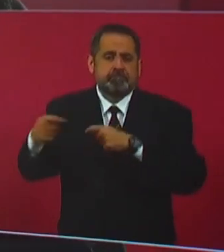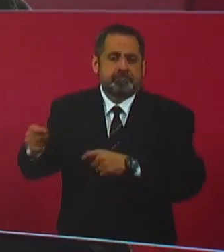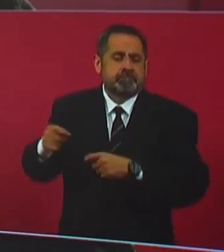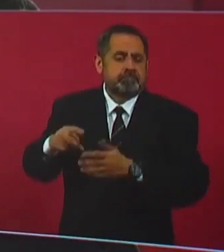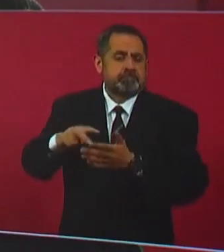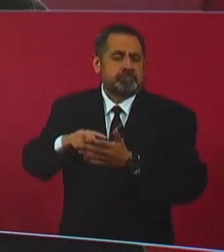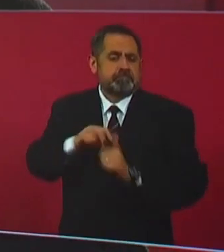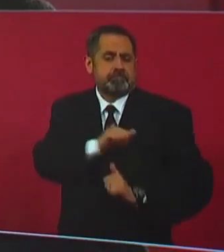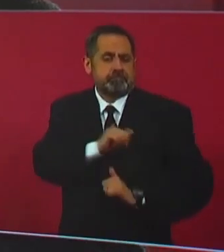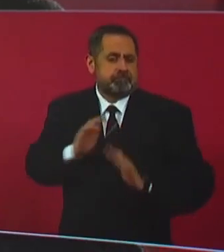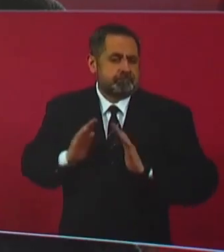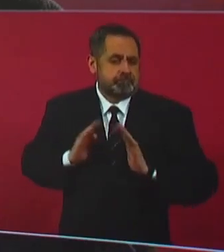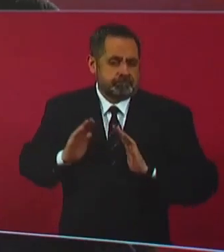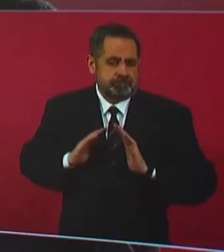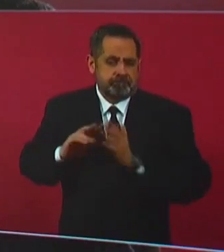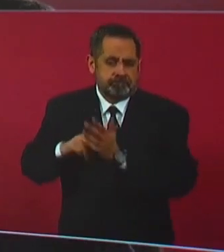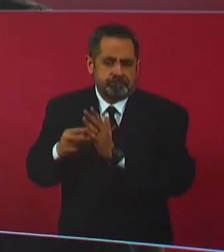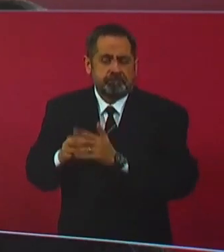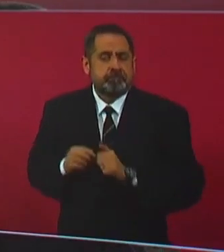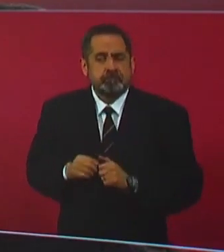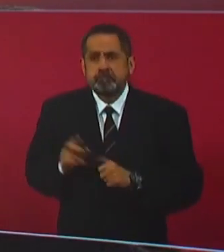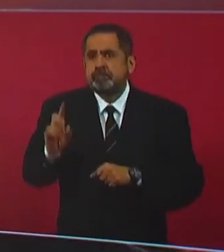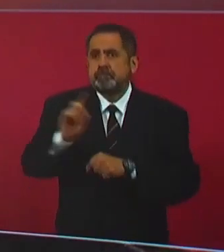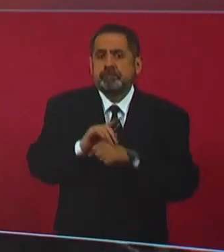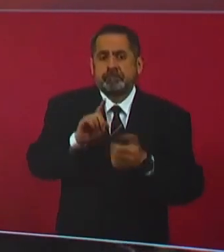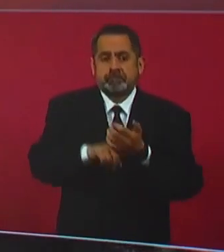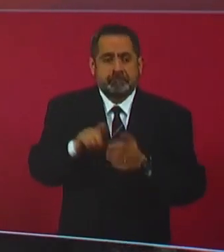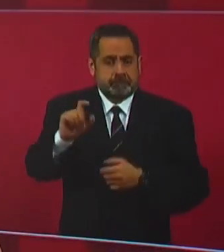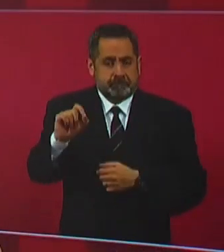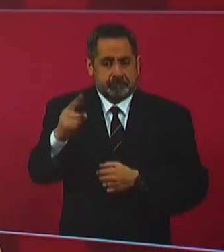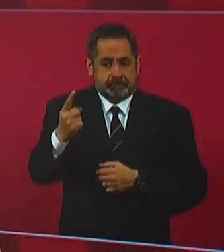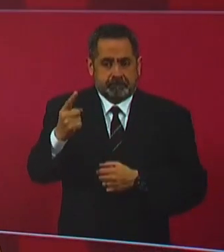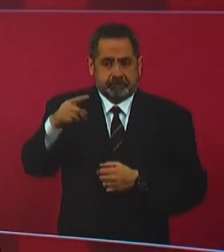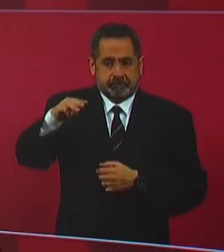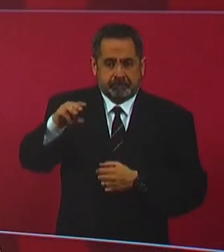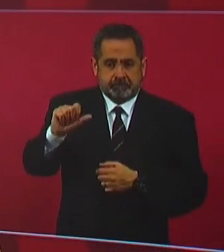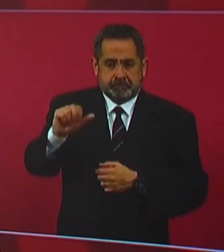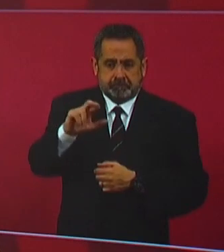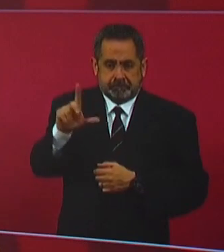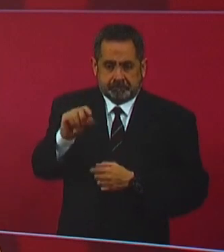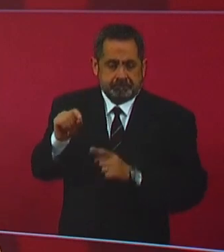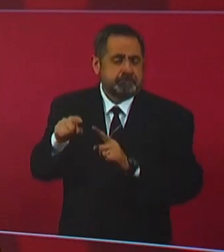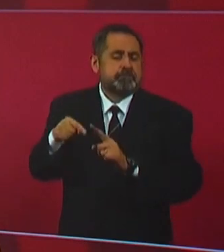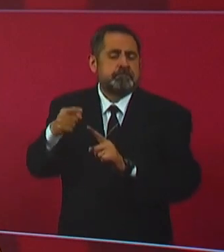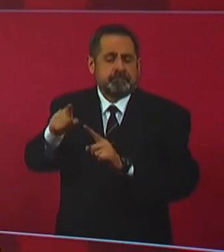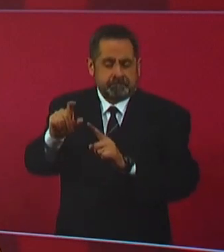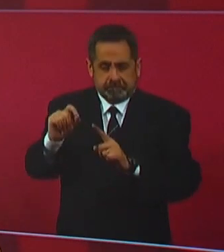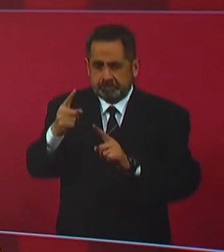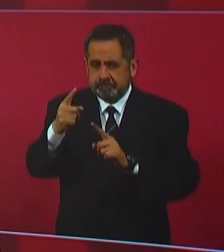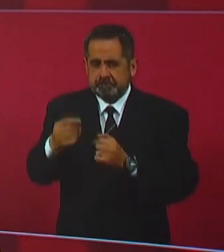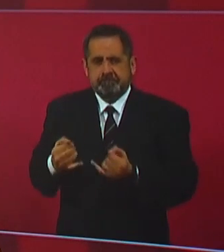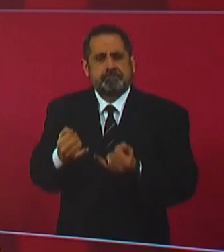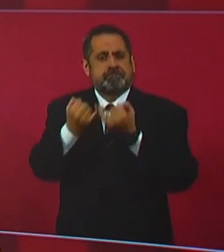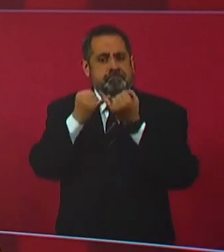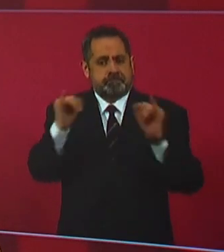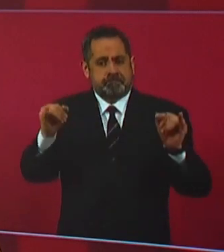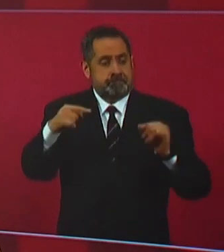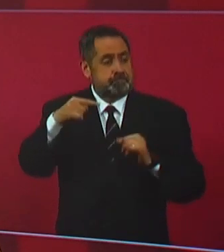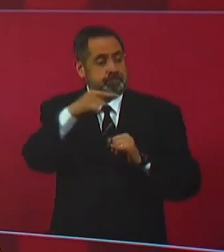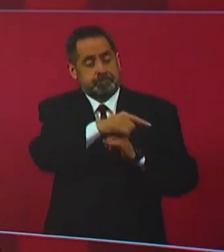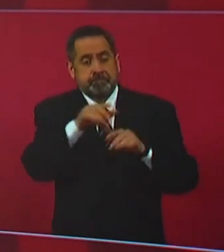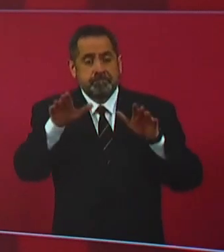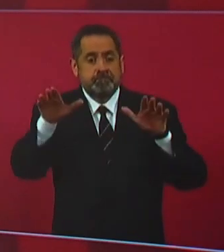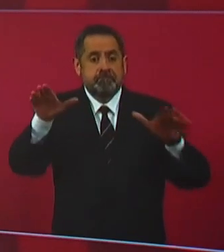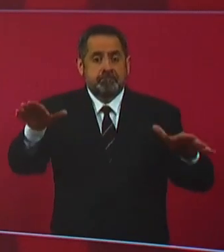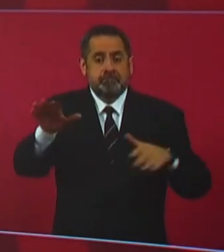En la conferencia mañanera de este lunes, el presidente López Obrador informó que continúa la entrega de tarjetas bancarias de la pensión para adultos mayores. La secretaria del